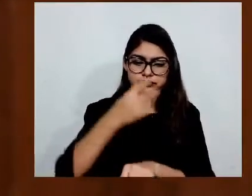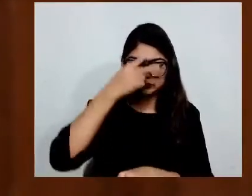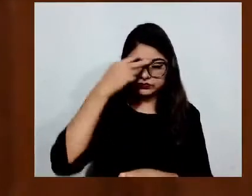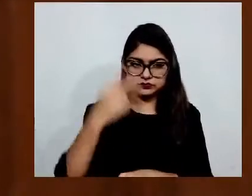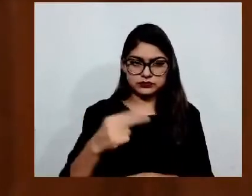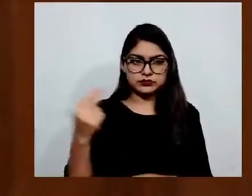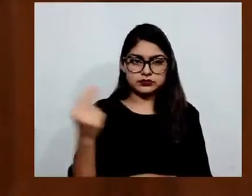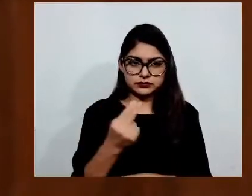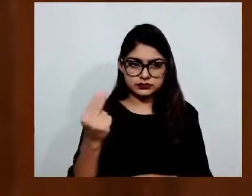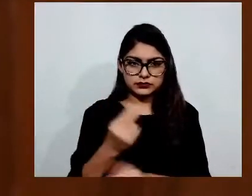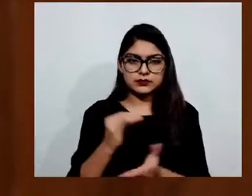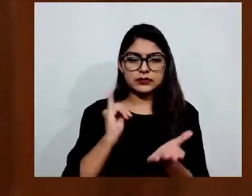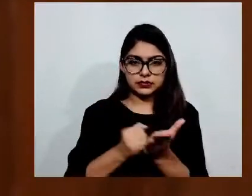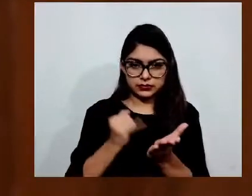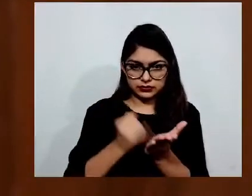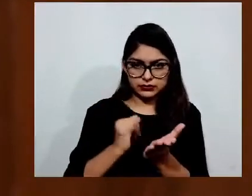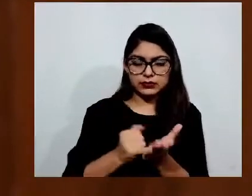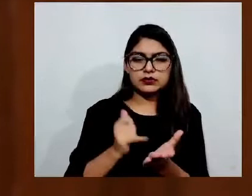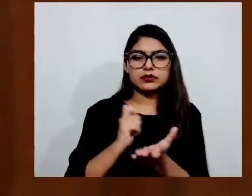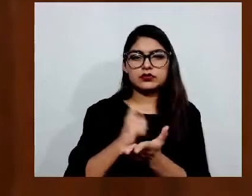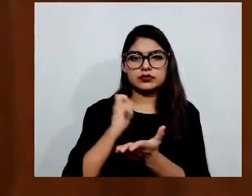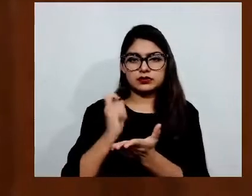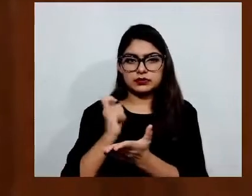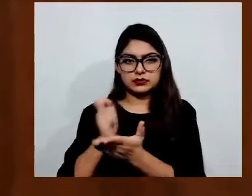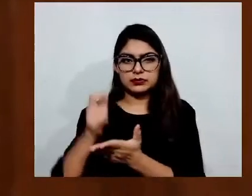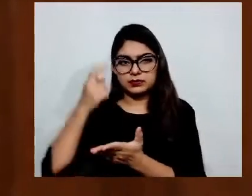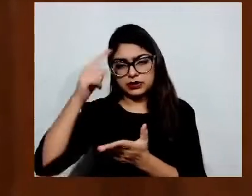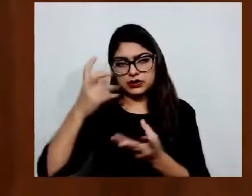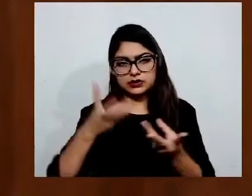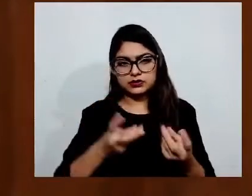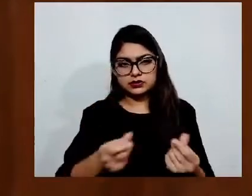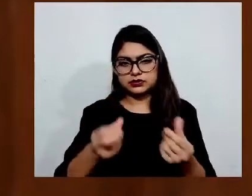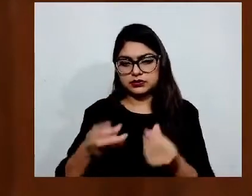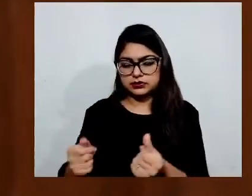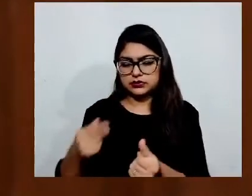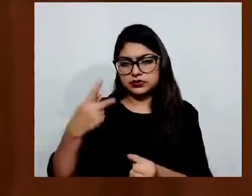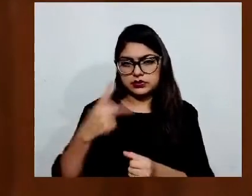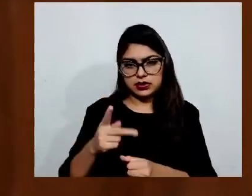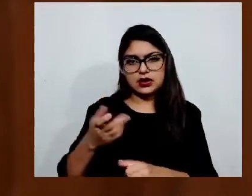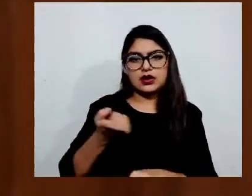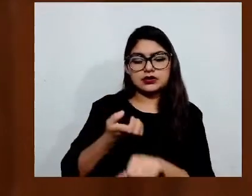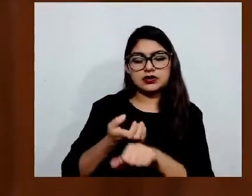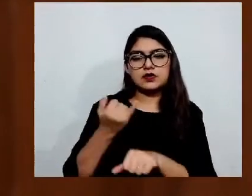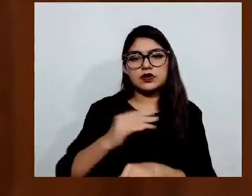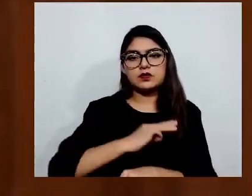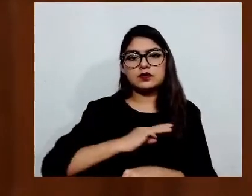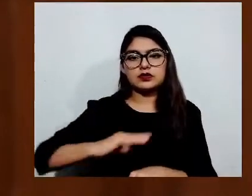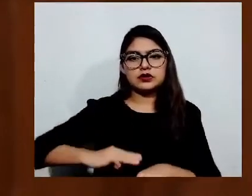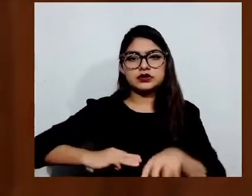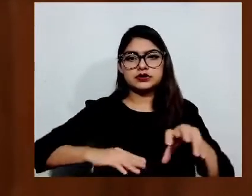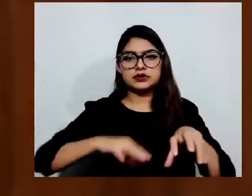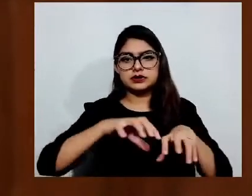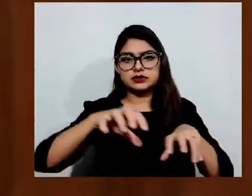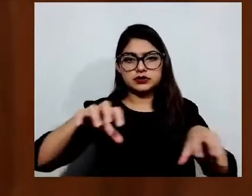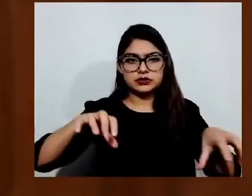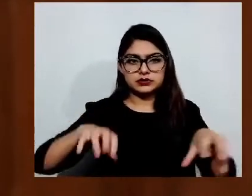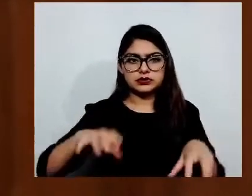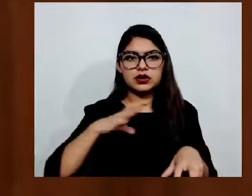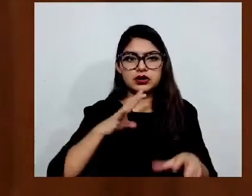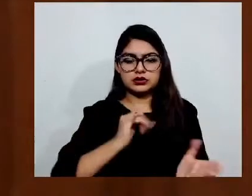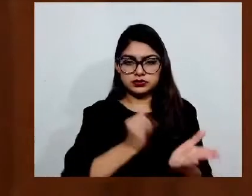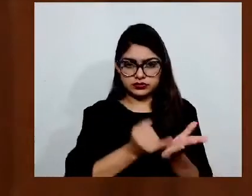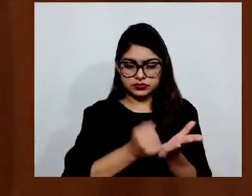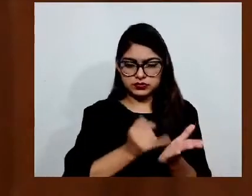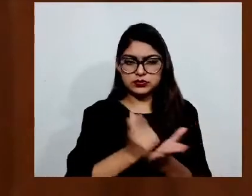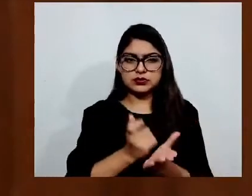Estado y de los municipios donde residan o realicen actividades grabables, de la manera proporcional y equitativa que